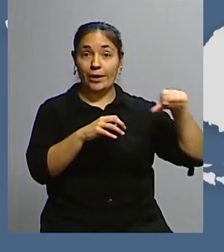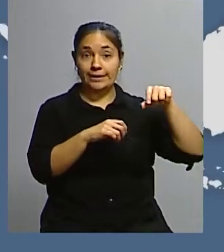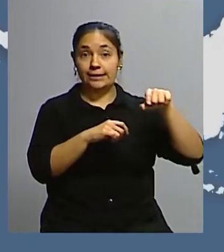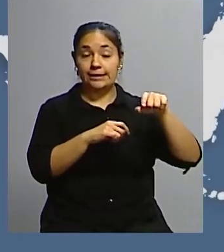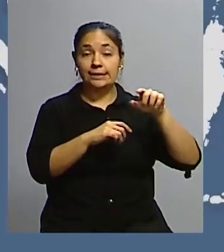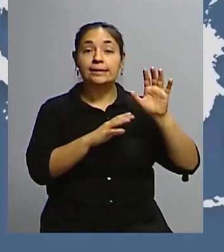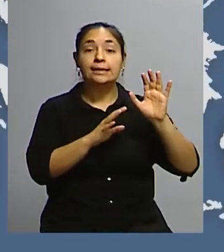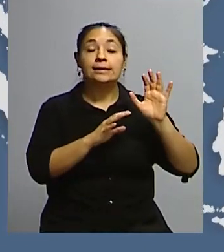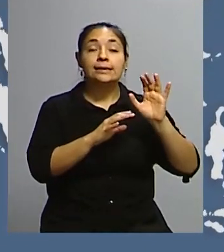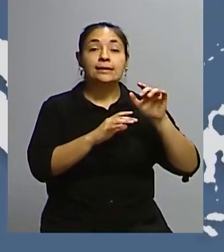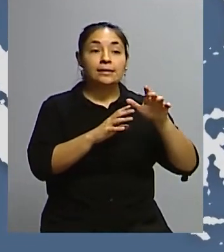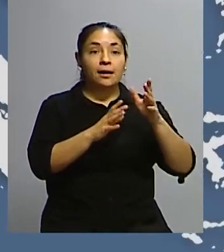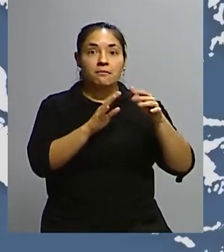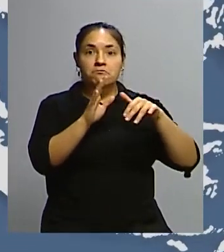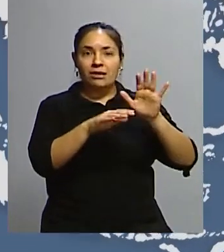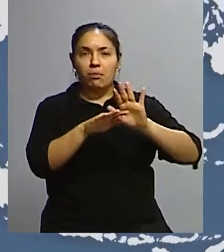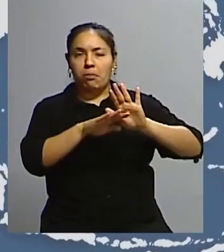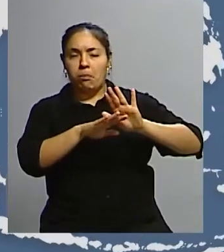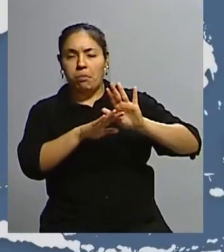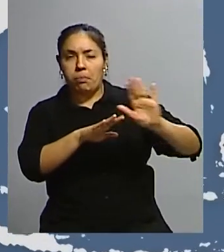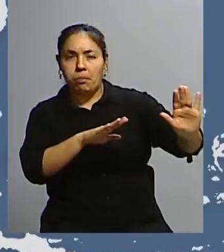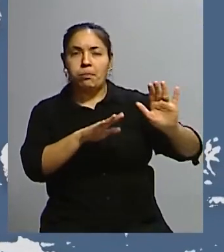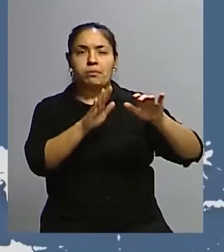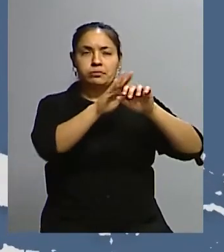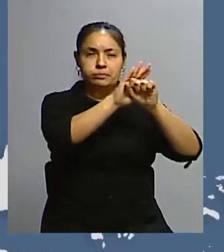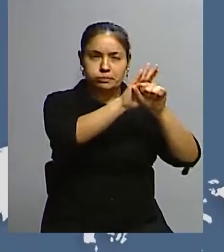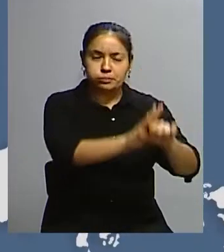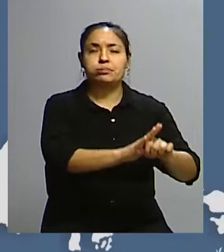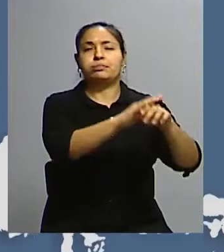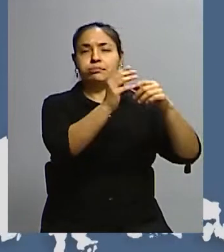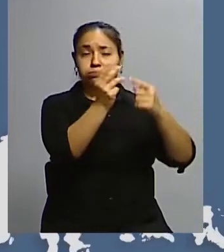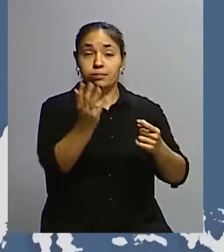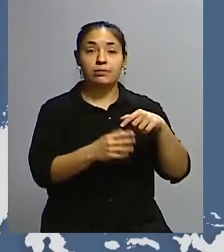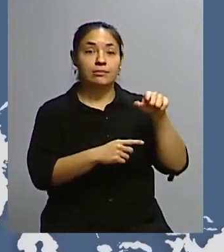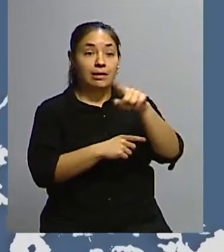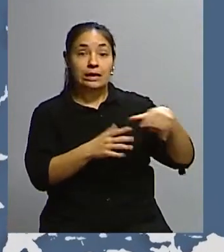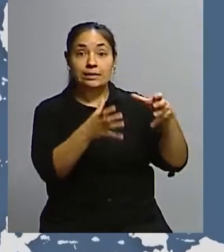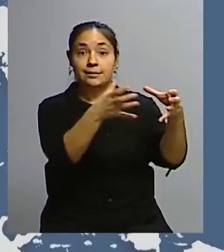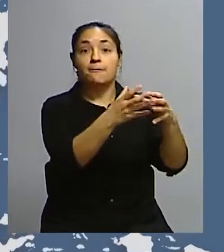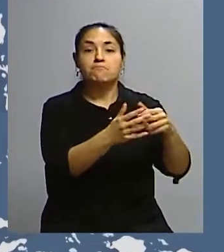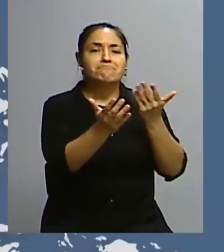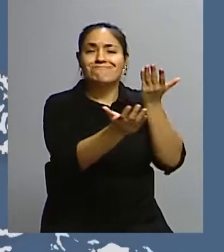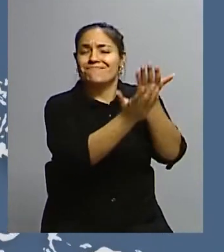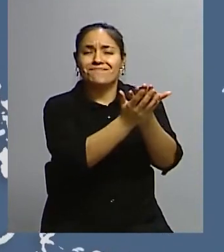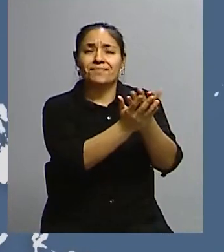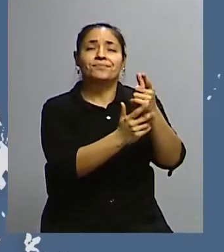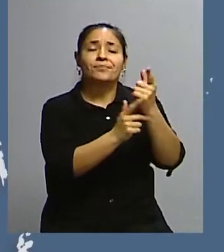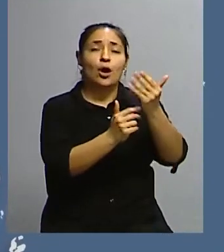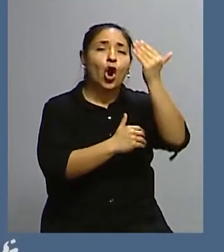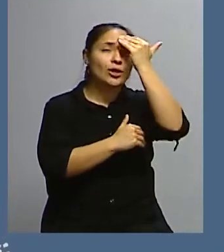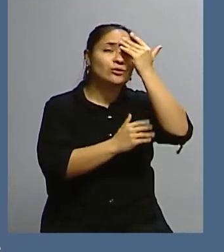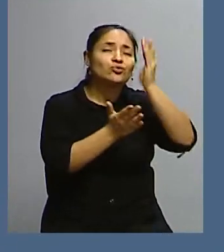que se habían visto marginados o más perjudicados, reclamaban una nueva constitución. Y por lo tanto,